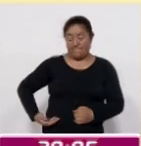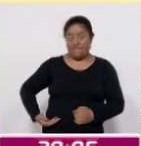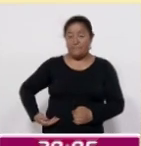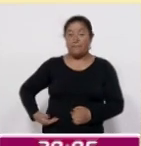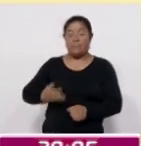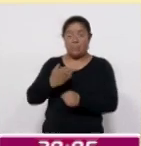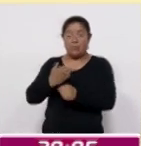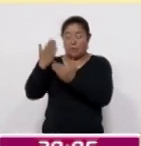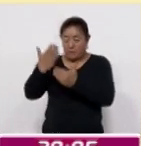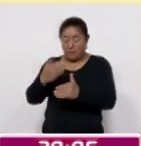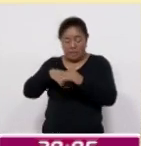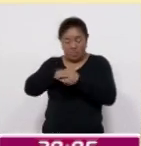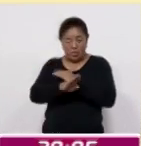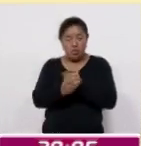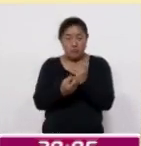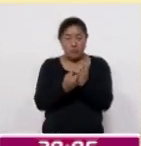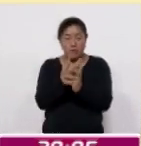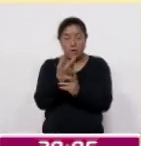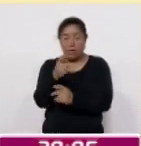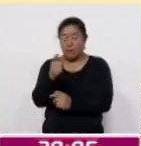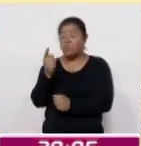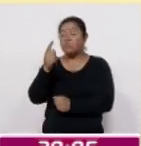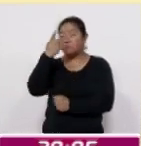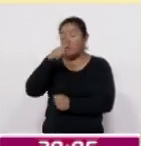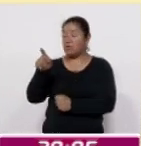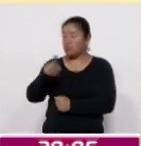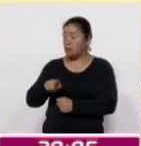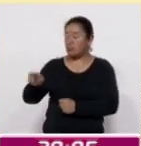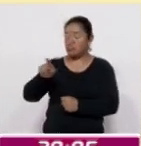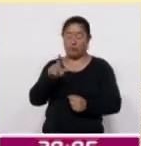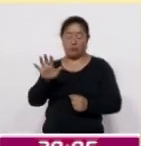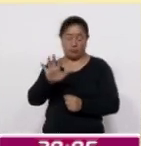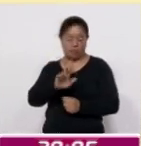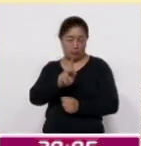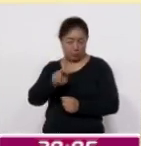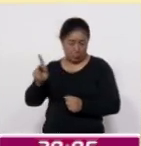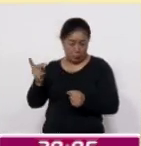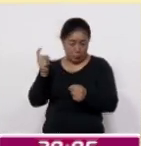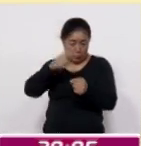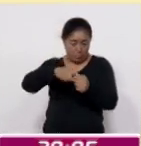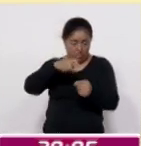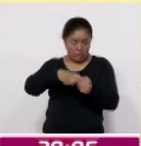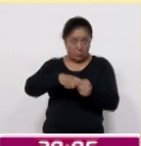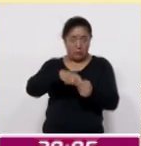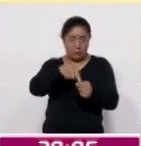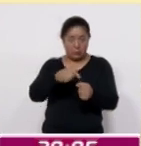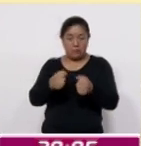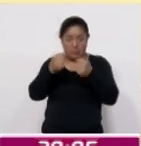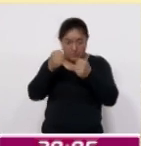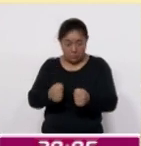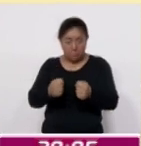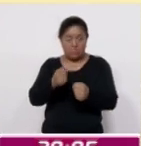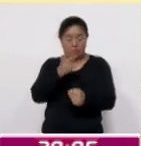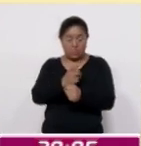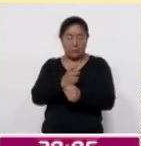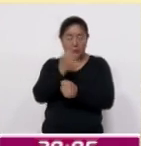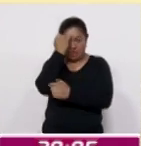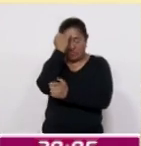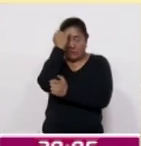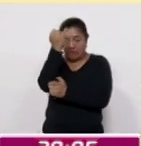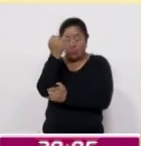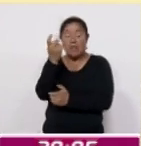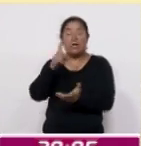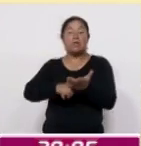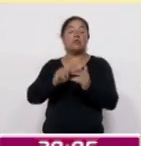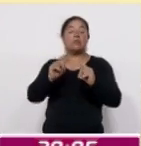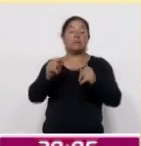entrantes, para que se sumen con determinación a la estrategia de seguridad del Estado. Uno